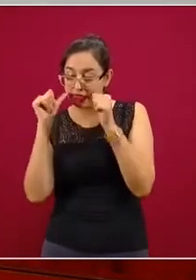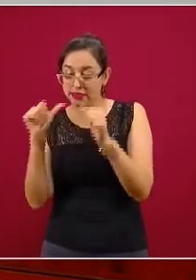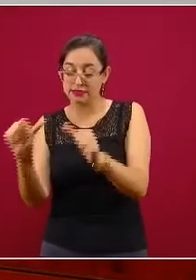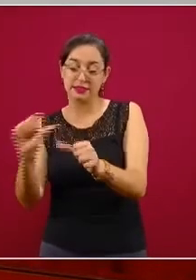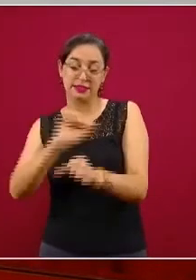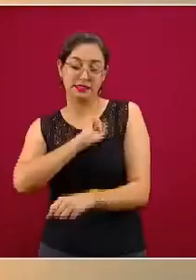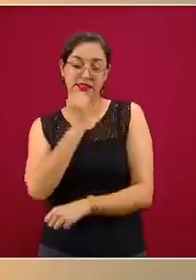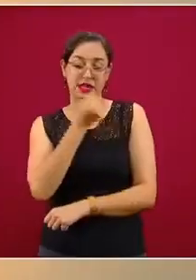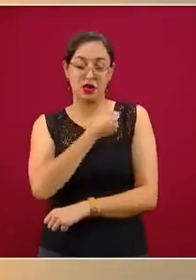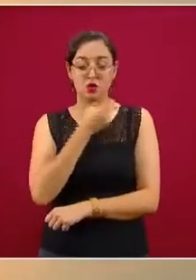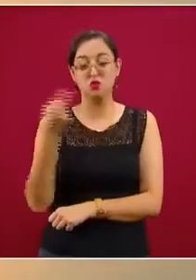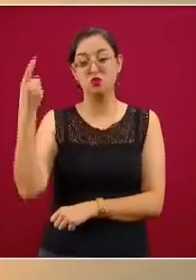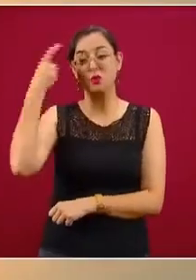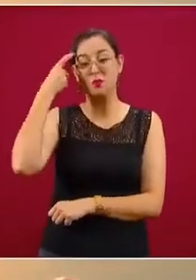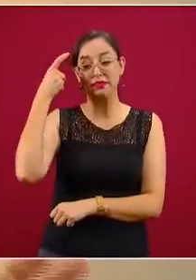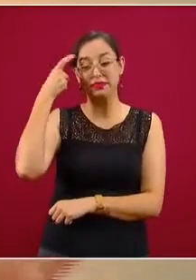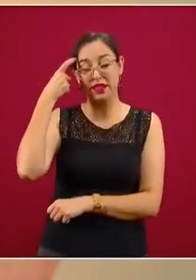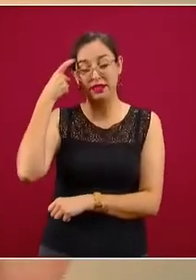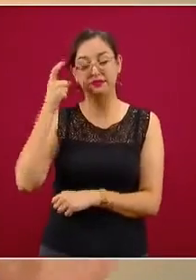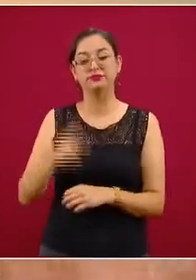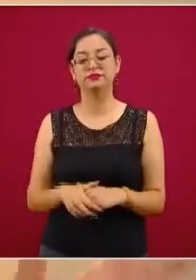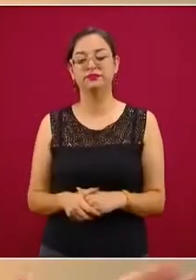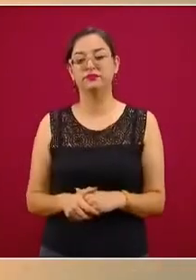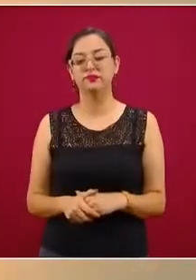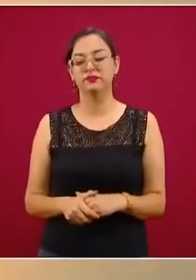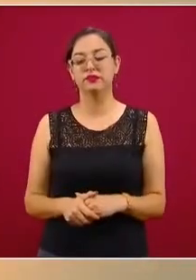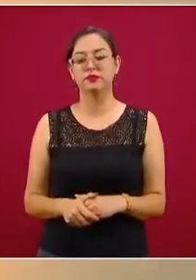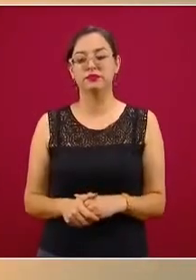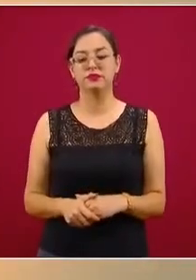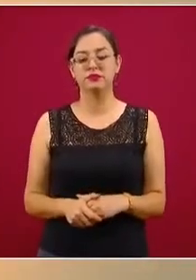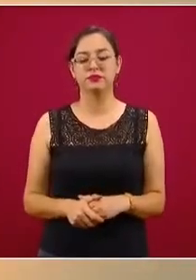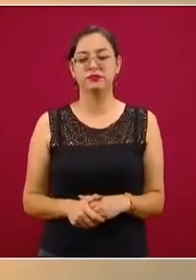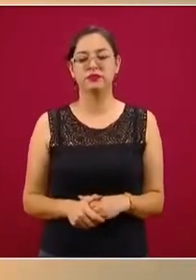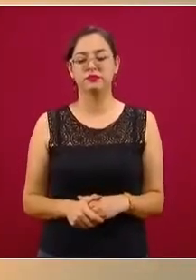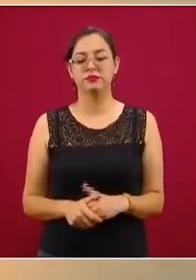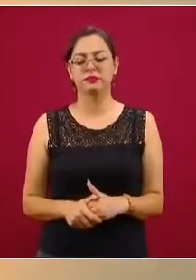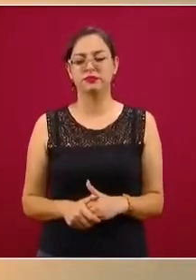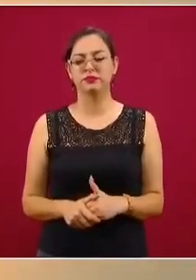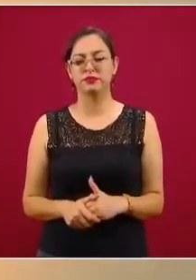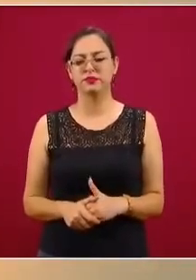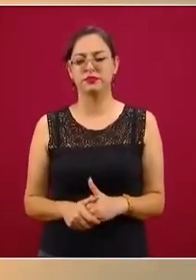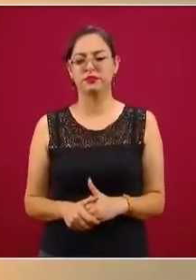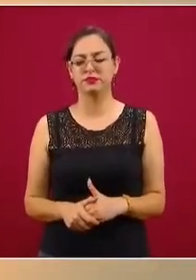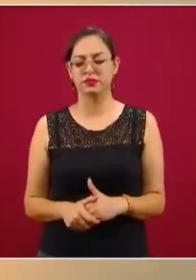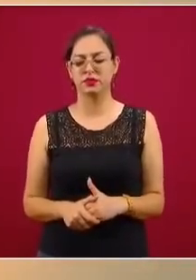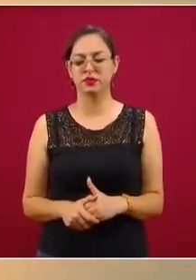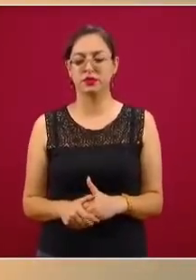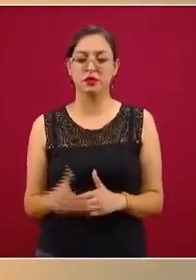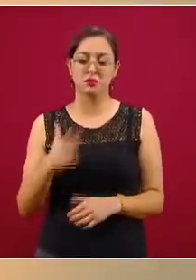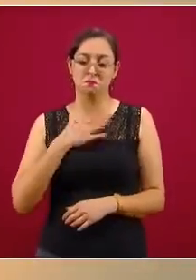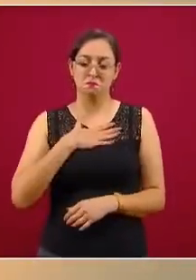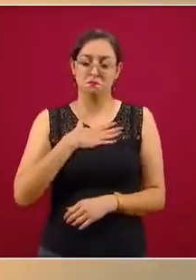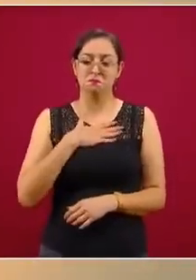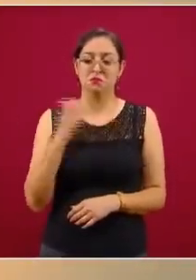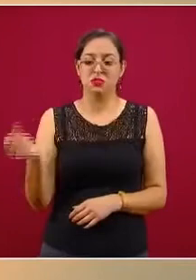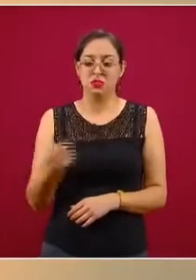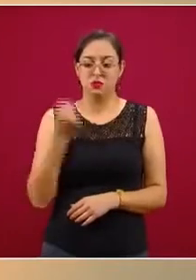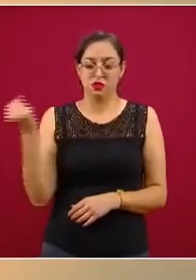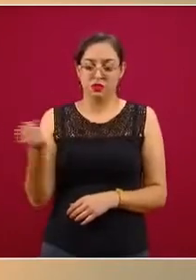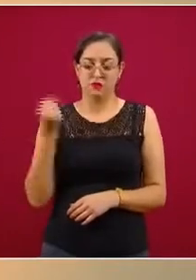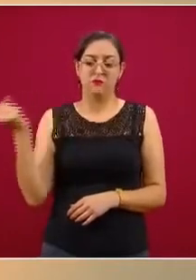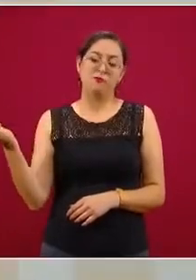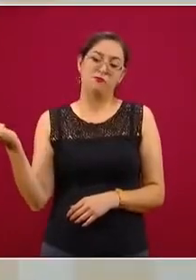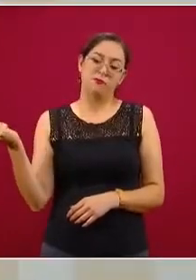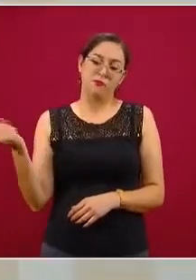Esta respuesta nacional pues se está llevando para todas las edades y yo tengo la fortuna junto con un grupo